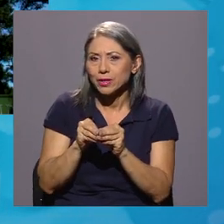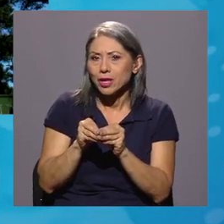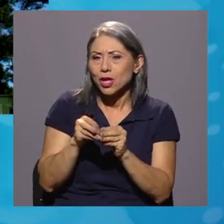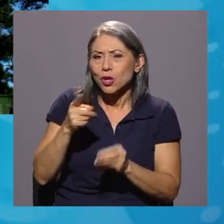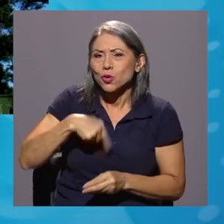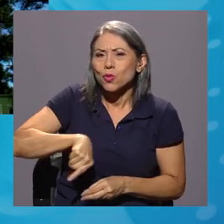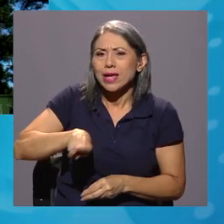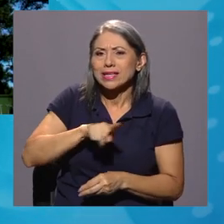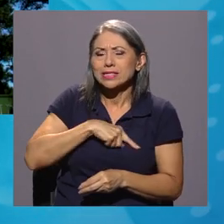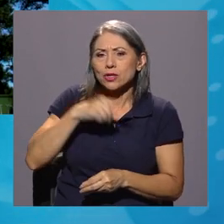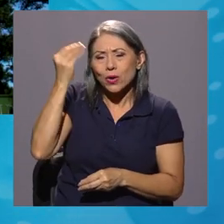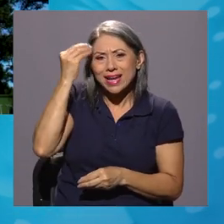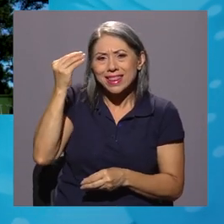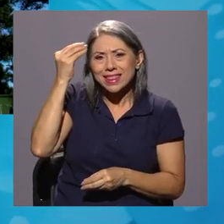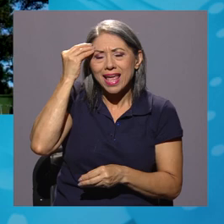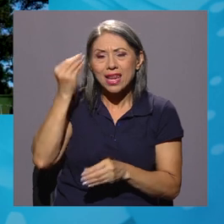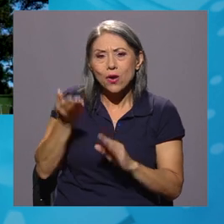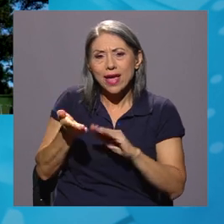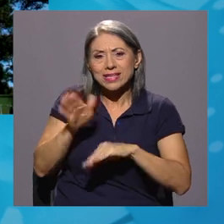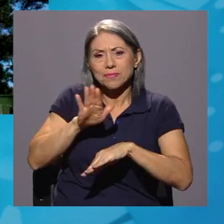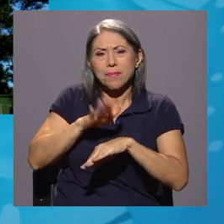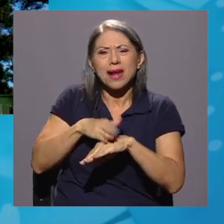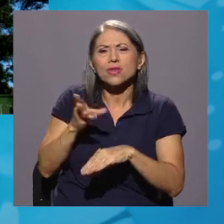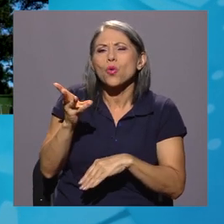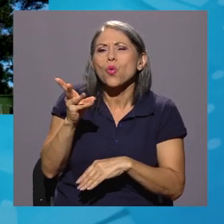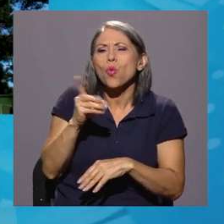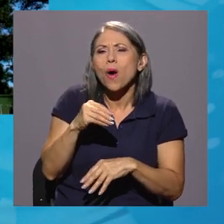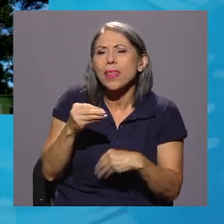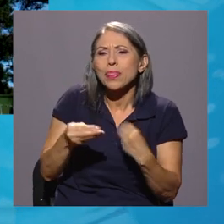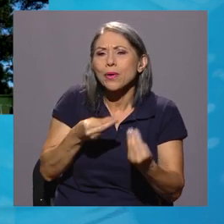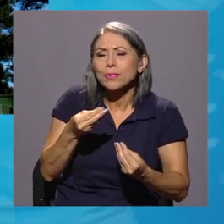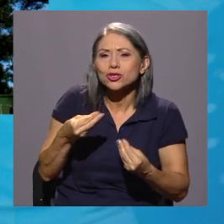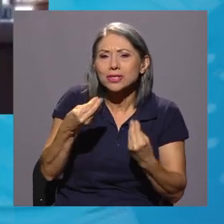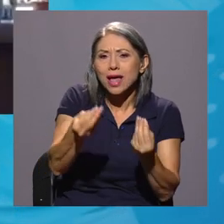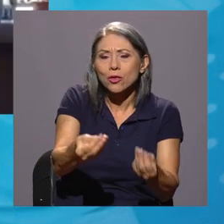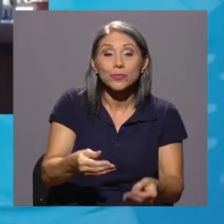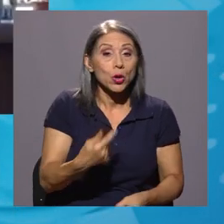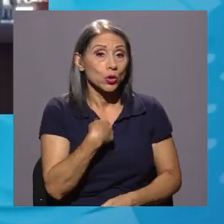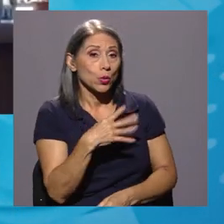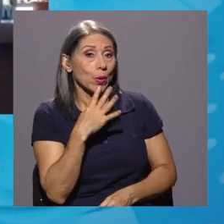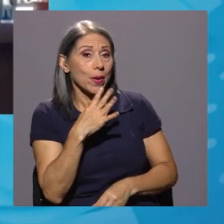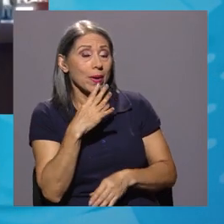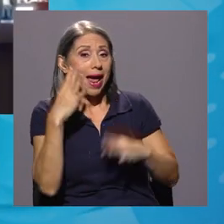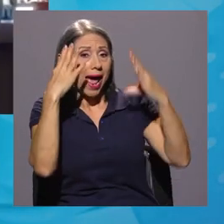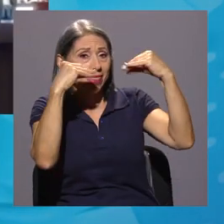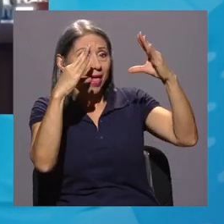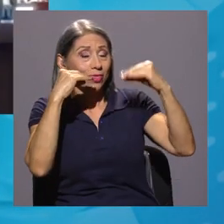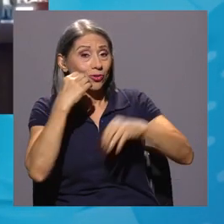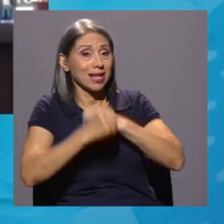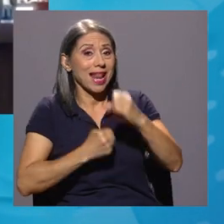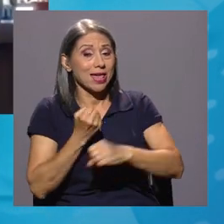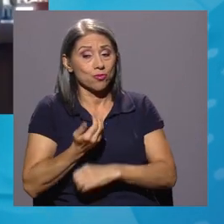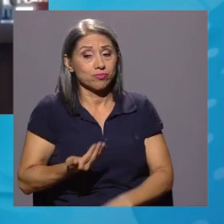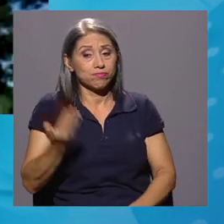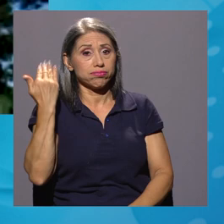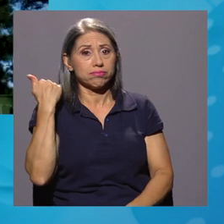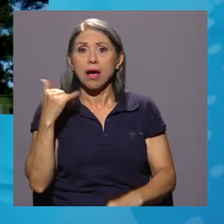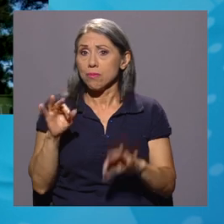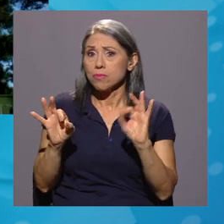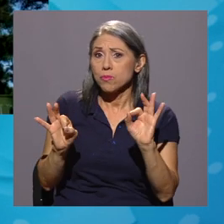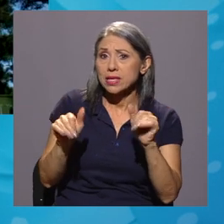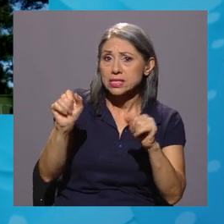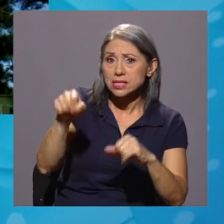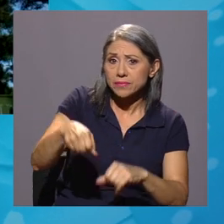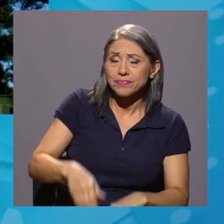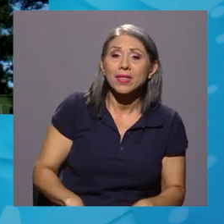dado nuestro criterio experto? María, voy a referirme a los datos del 2020. Ah, muy bien, sí.